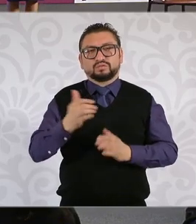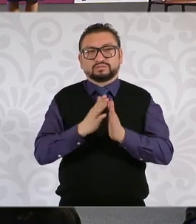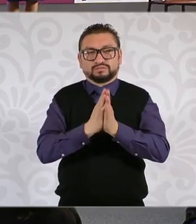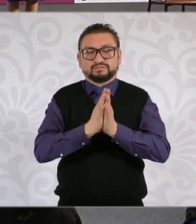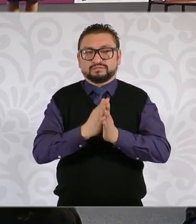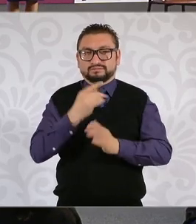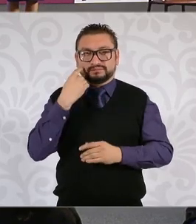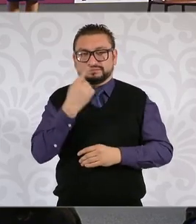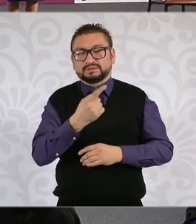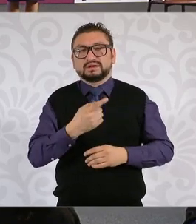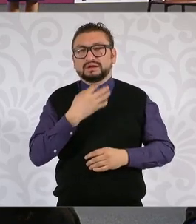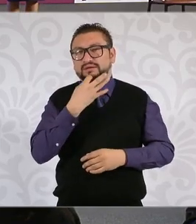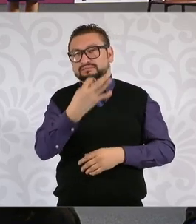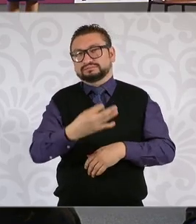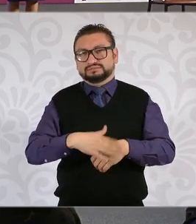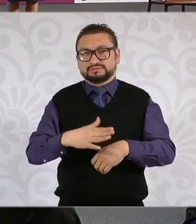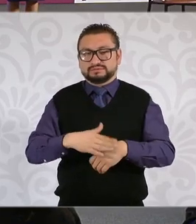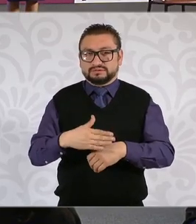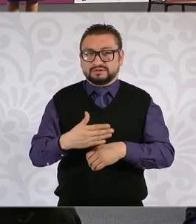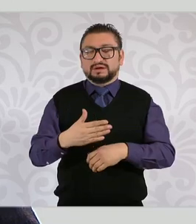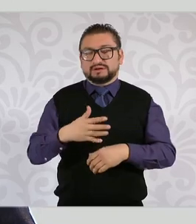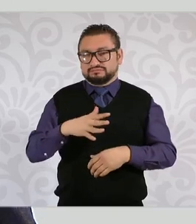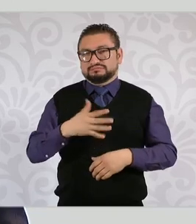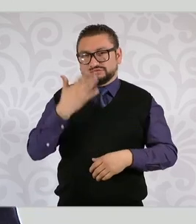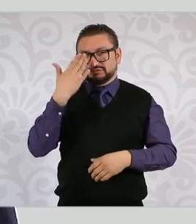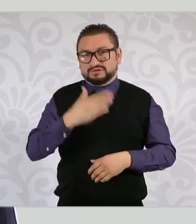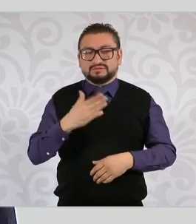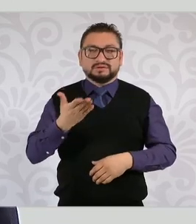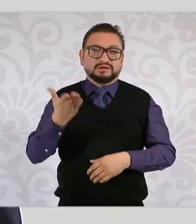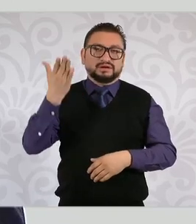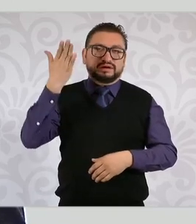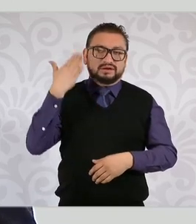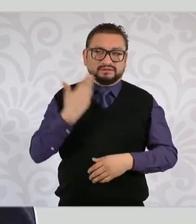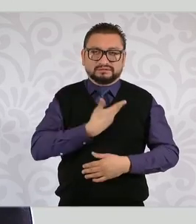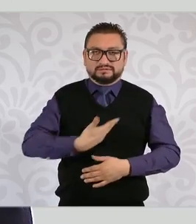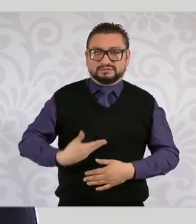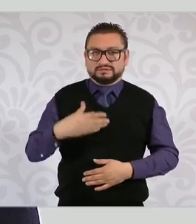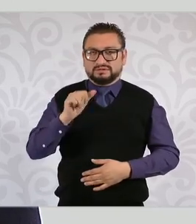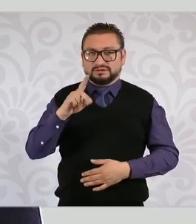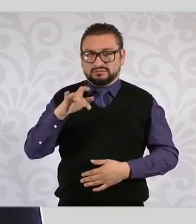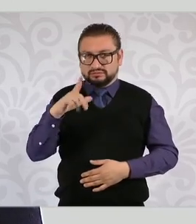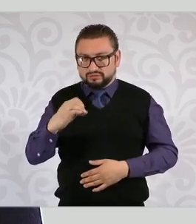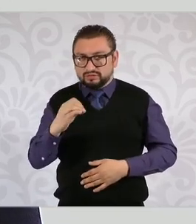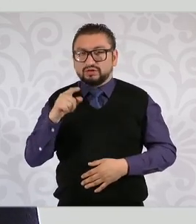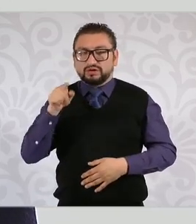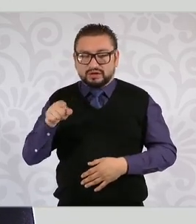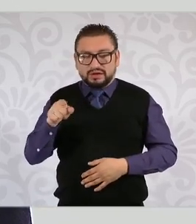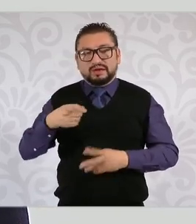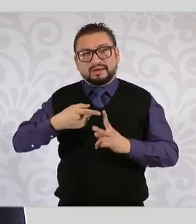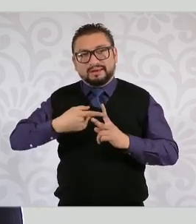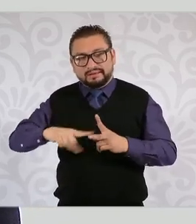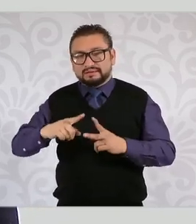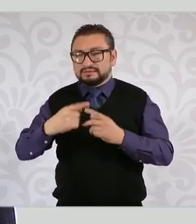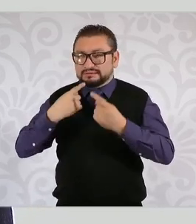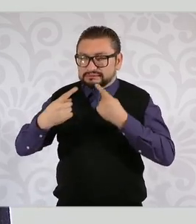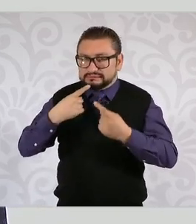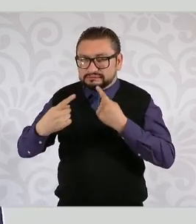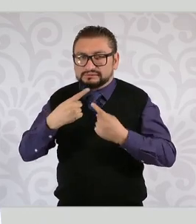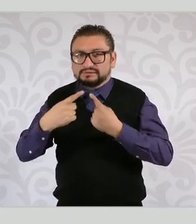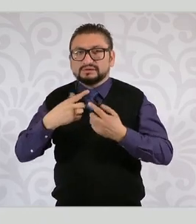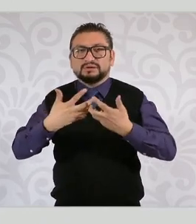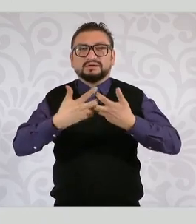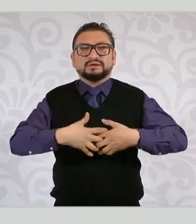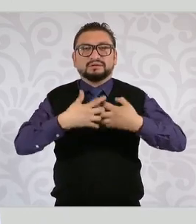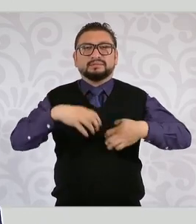ese sentido, quiero comentar que desde la administración del presidente Andrés Manuel López Obrador se comenzó un diálogo con las principales